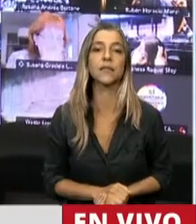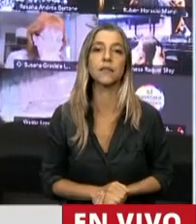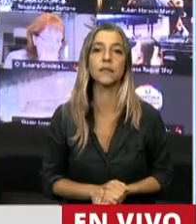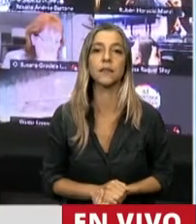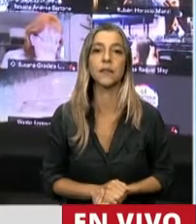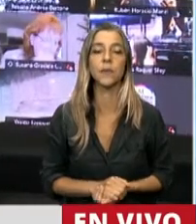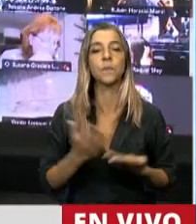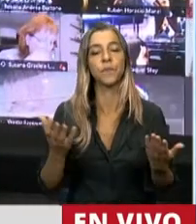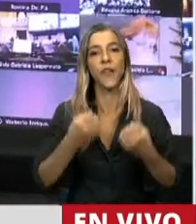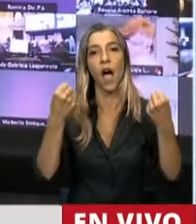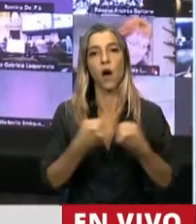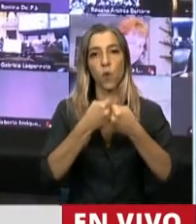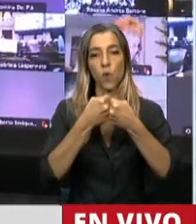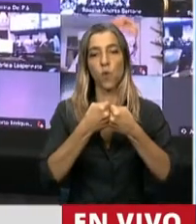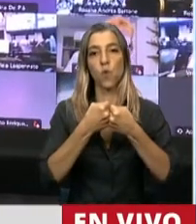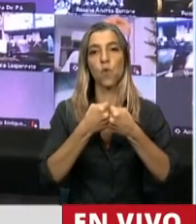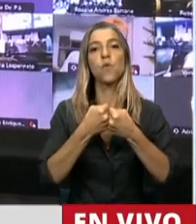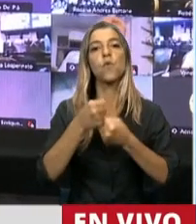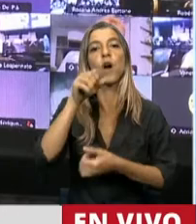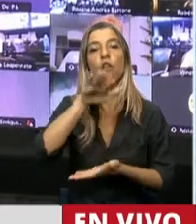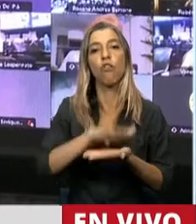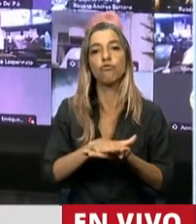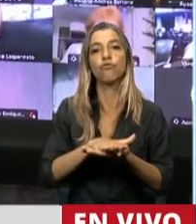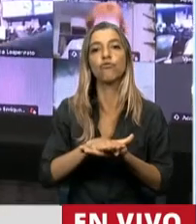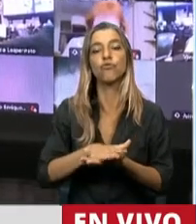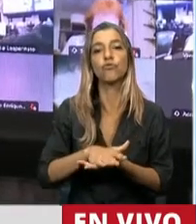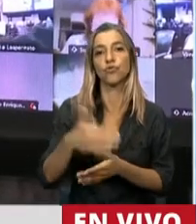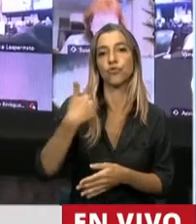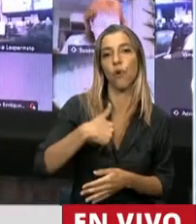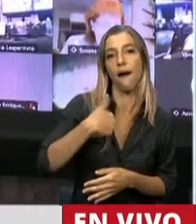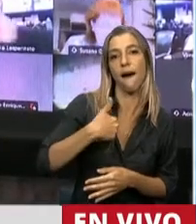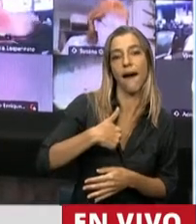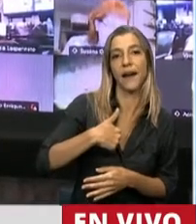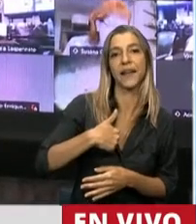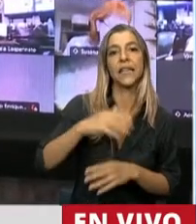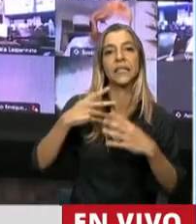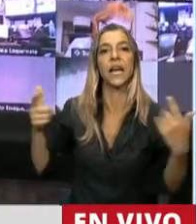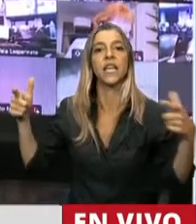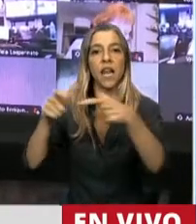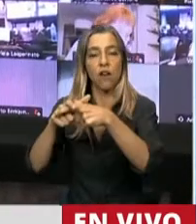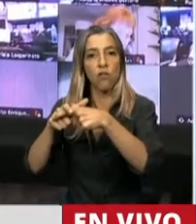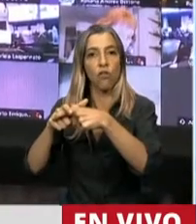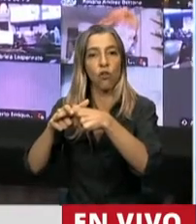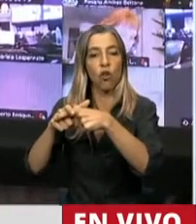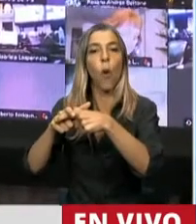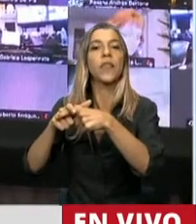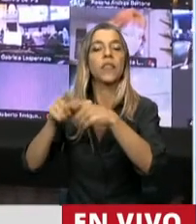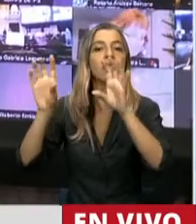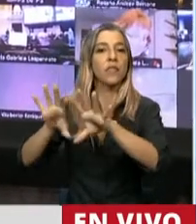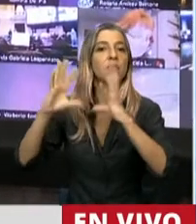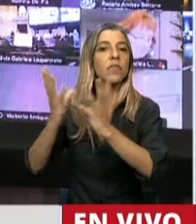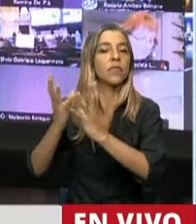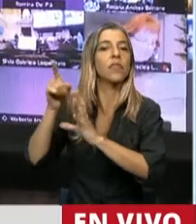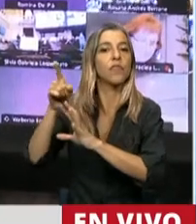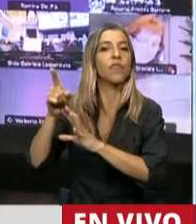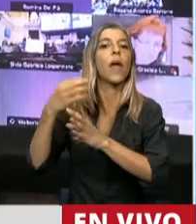es el acuerdo de sede entre la República Argentina y el Comité Intergubernamental